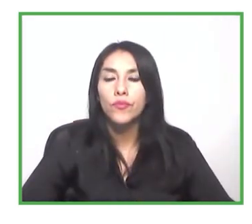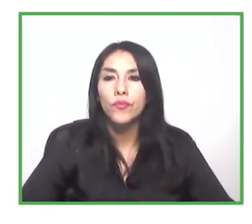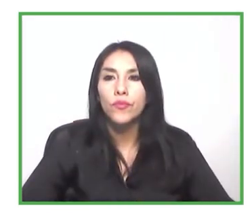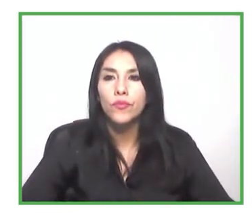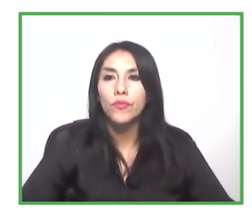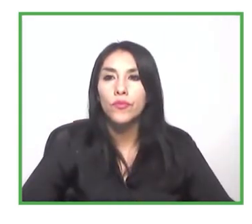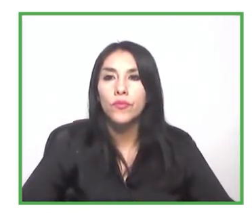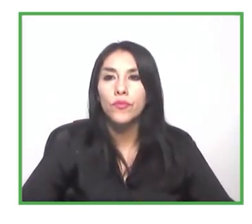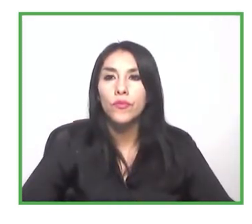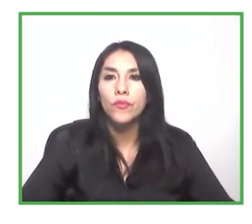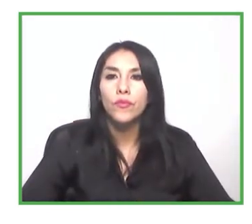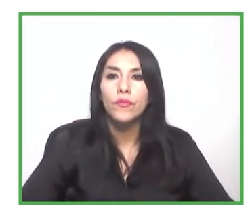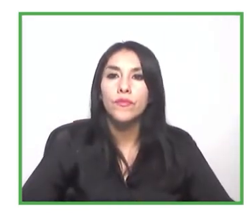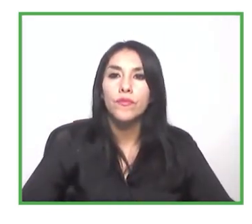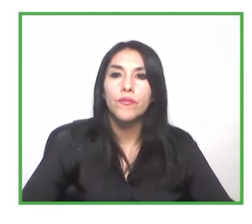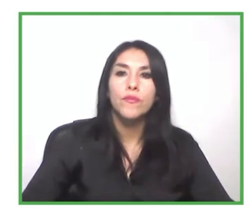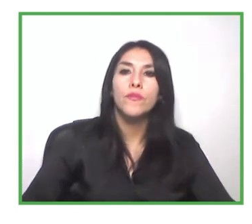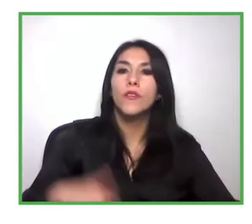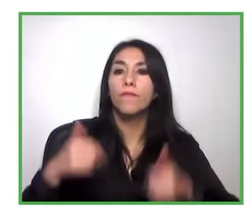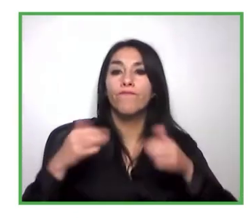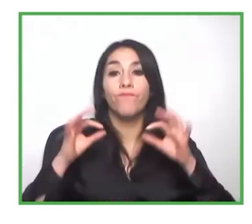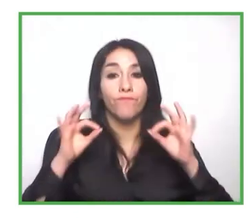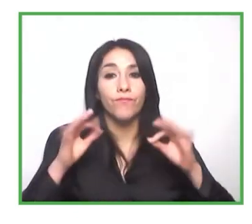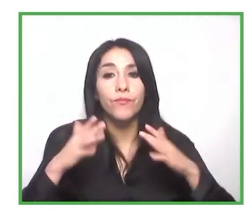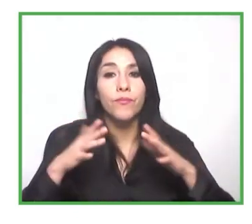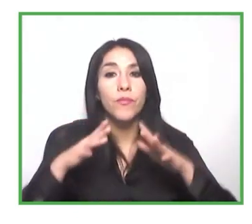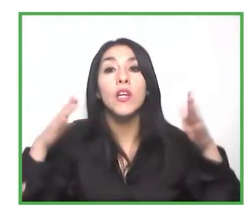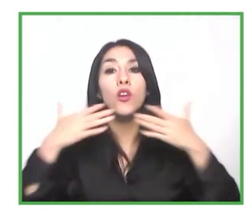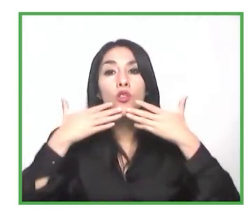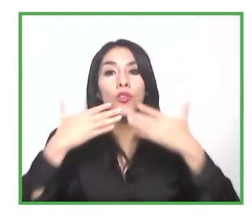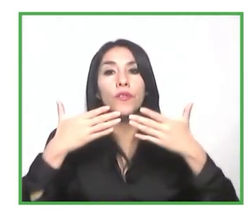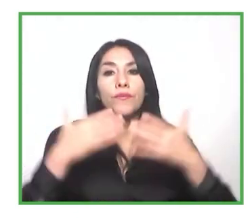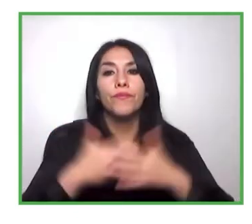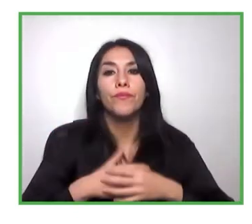Bien, gracias Paola, por tu respuesta y tus comentarios.